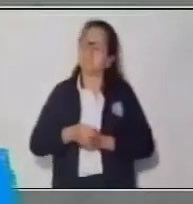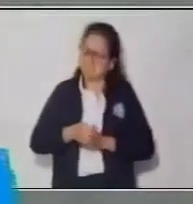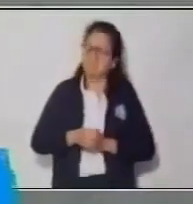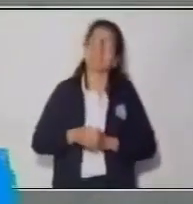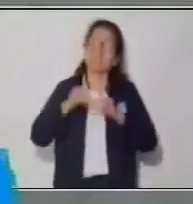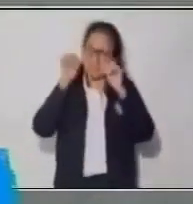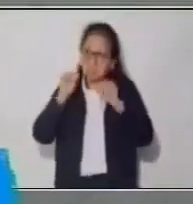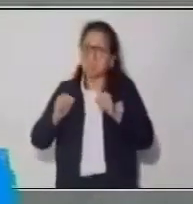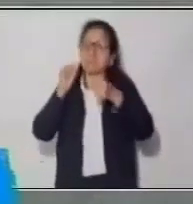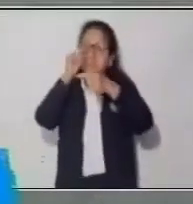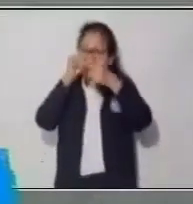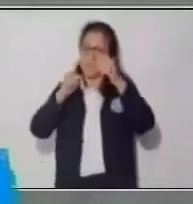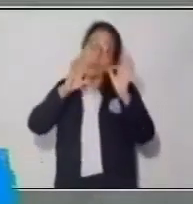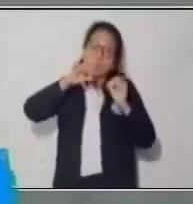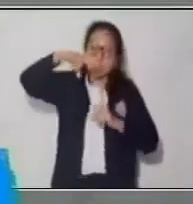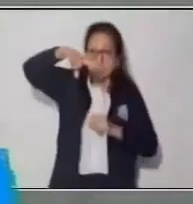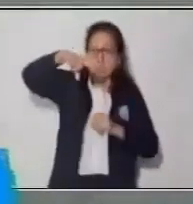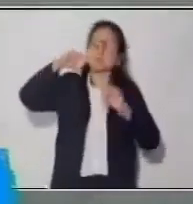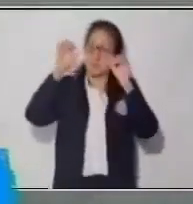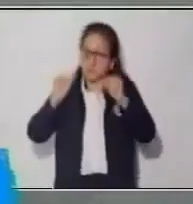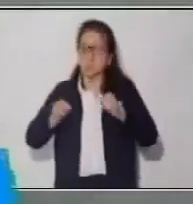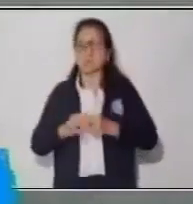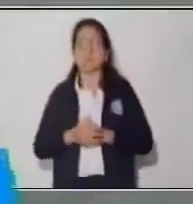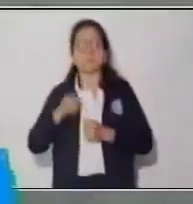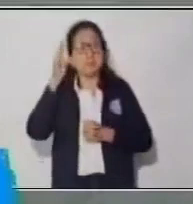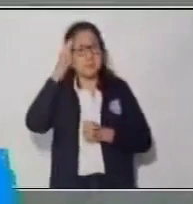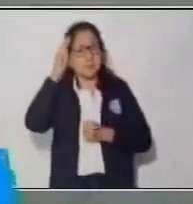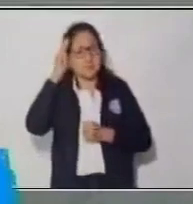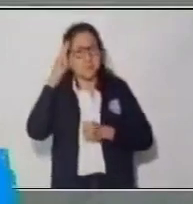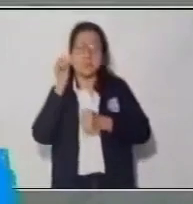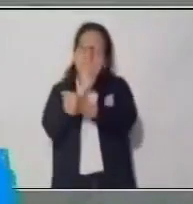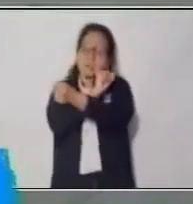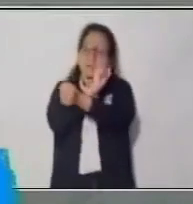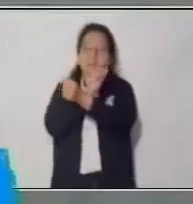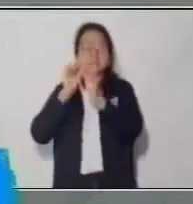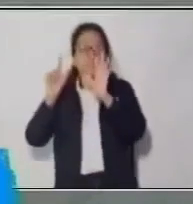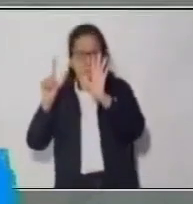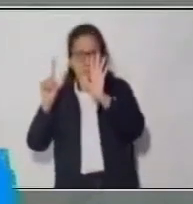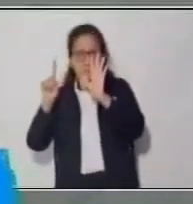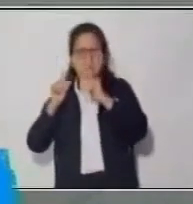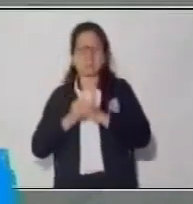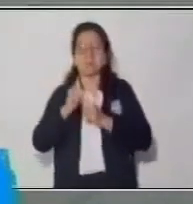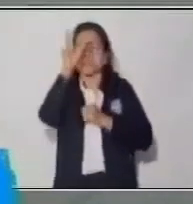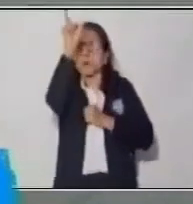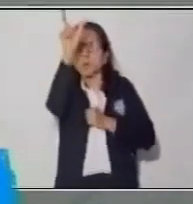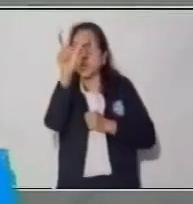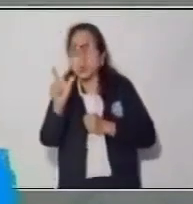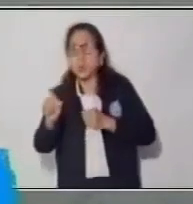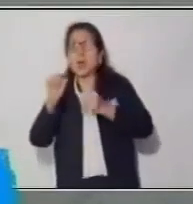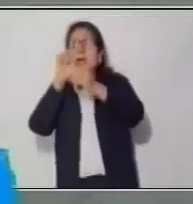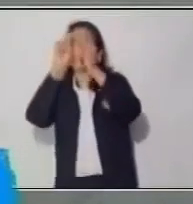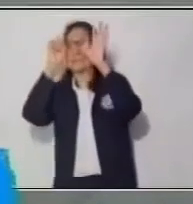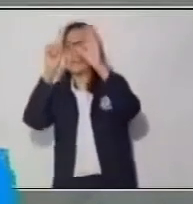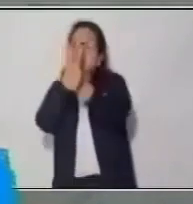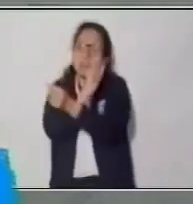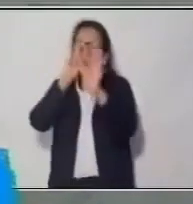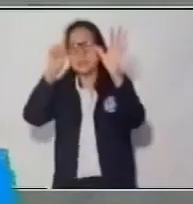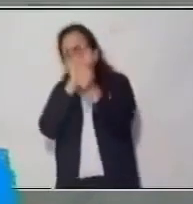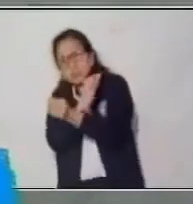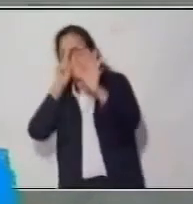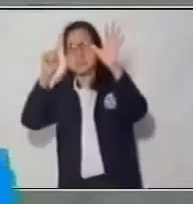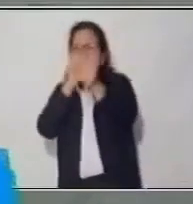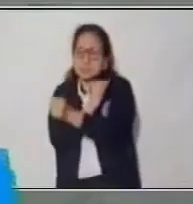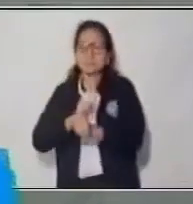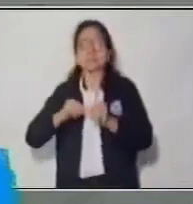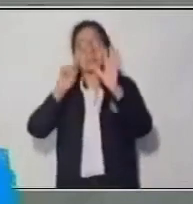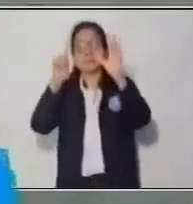Ahora, recordaremos nuestra tabla del 6. ¿Cuál es nuestra tabla del 6? Muy bien. 6